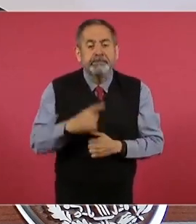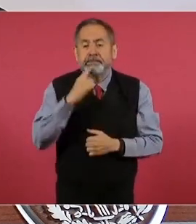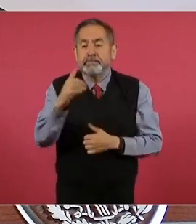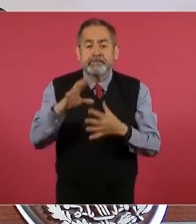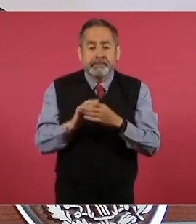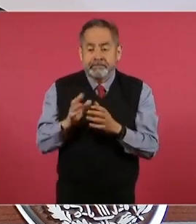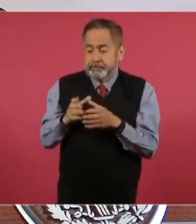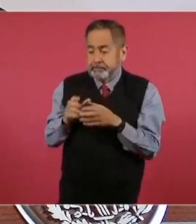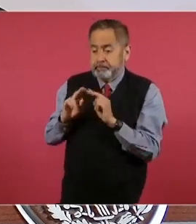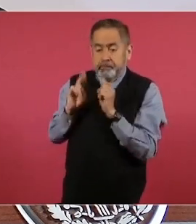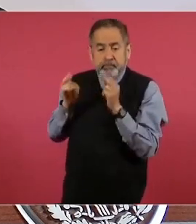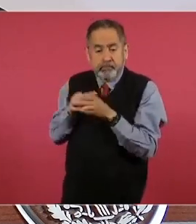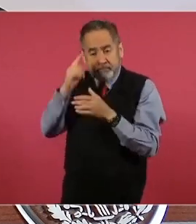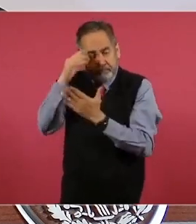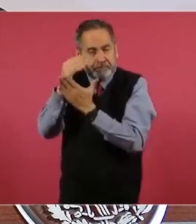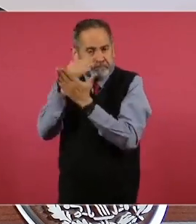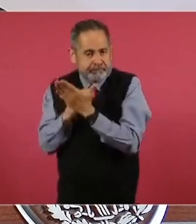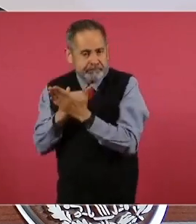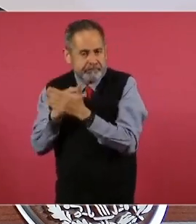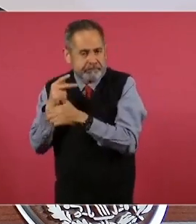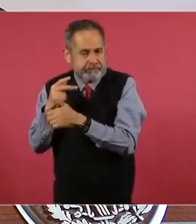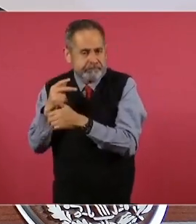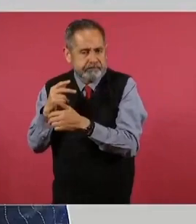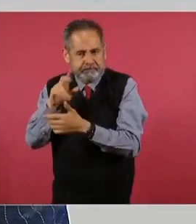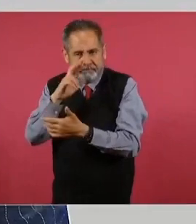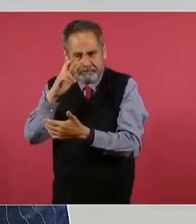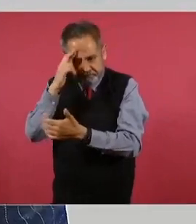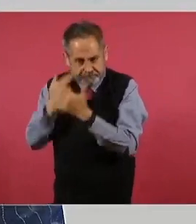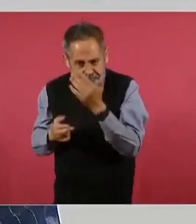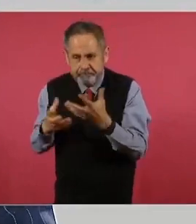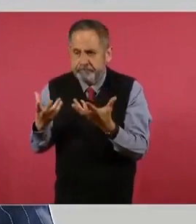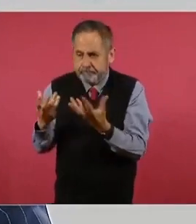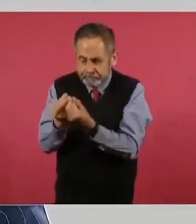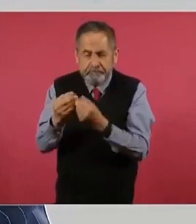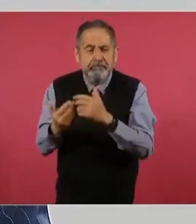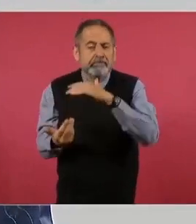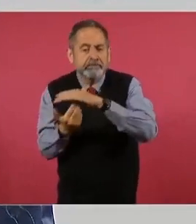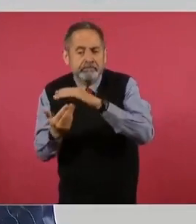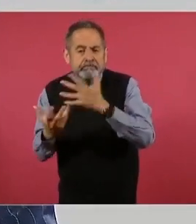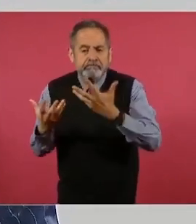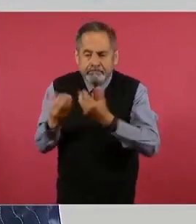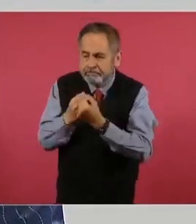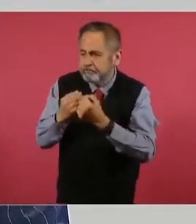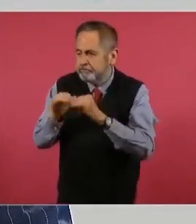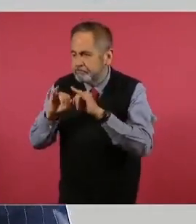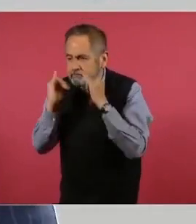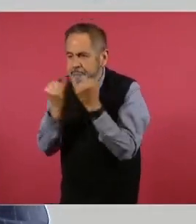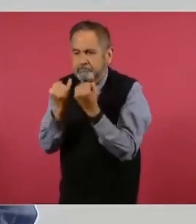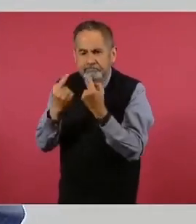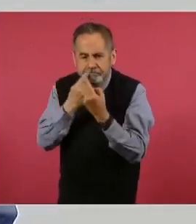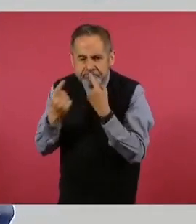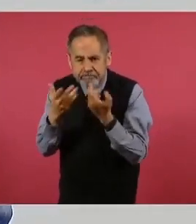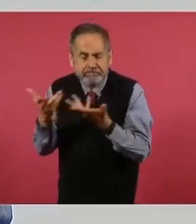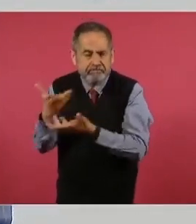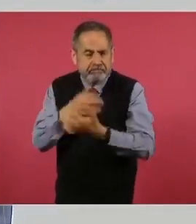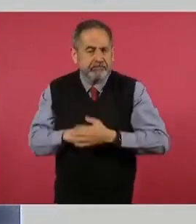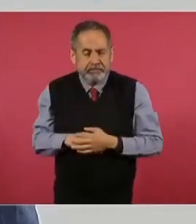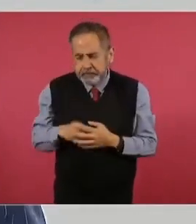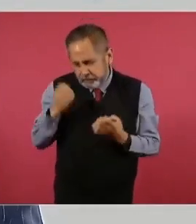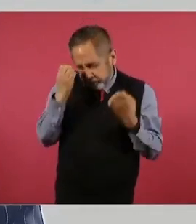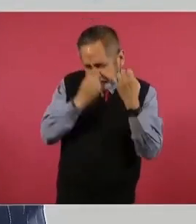de Prevención de la Violencia y el Delito y las Mesas de Construcción de Paz y Seguridad elaboraron un